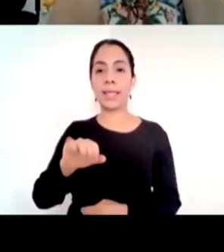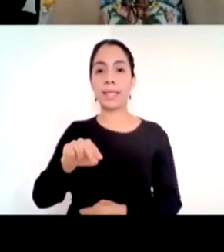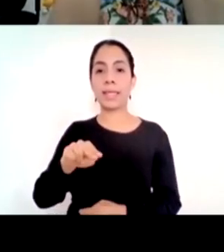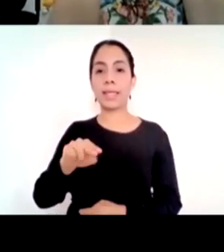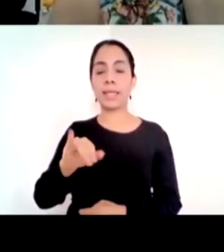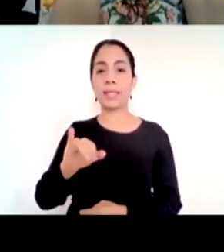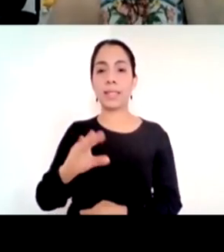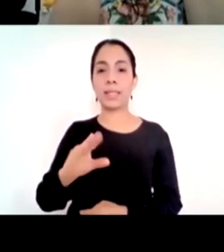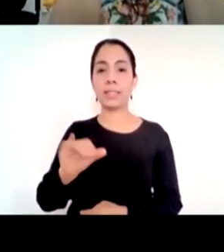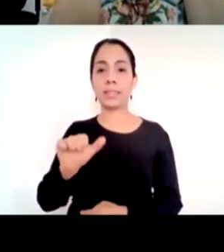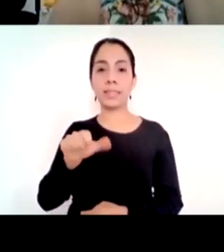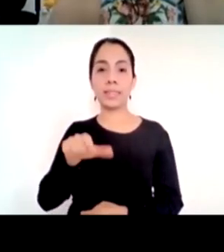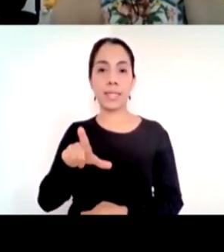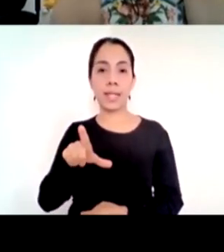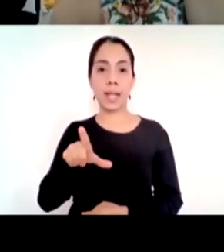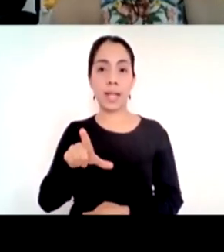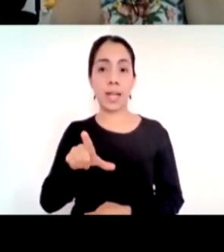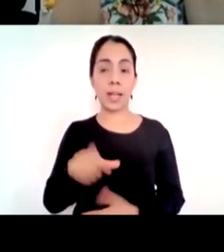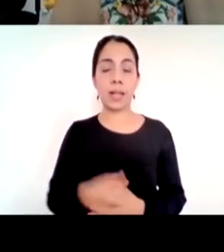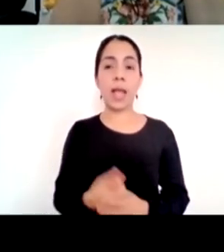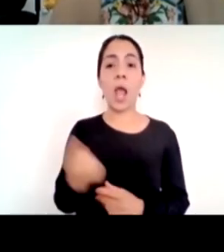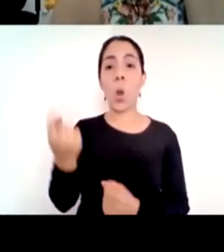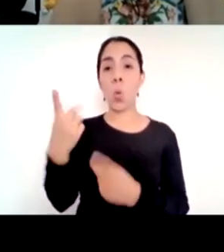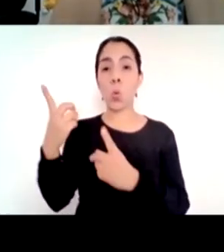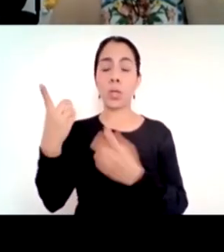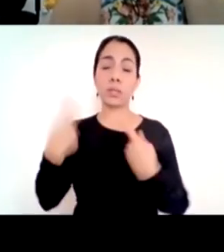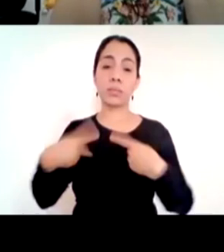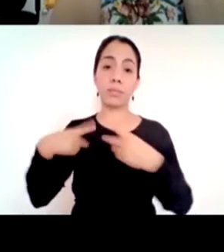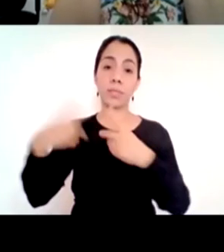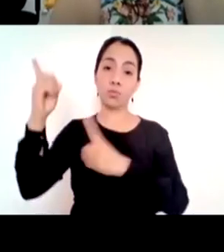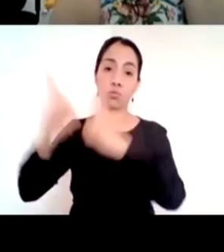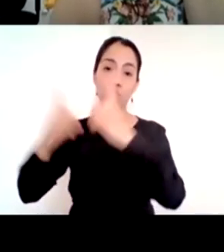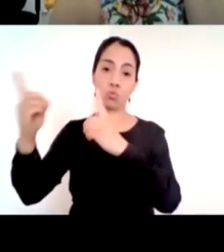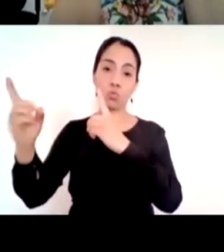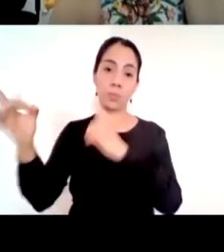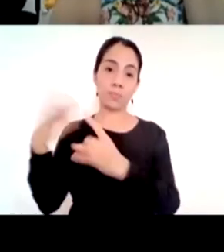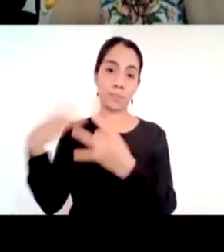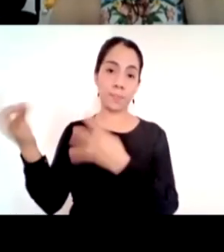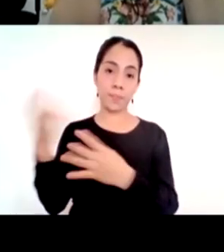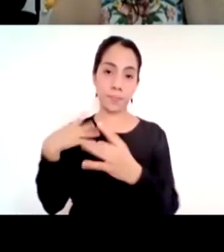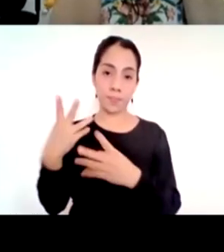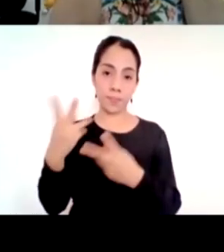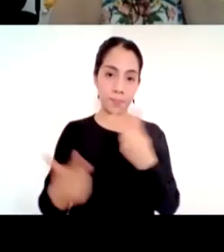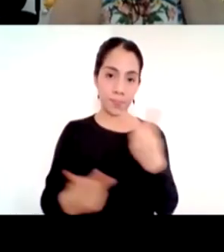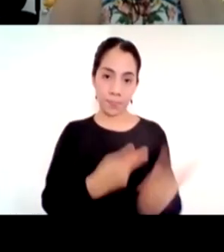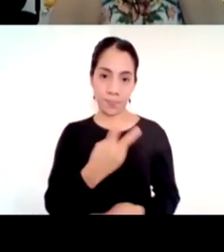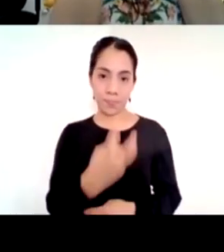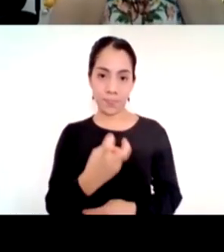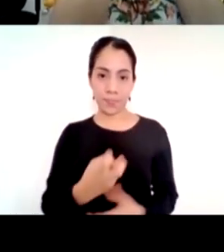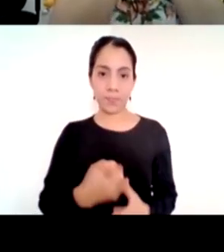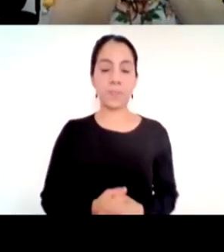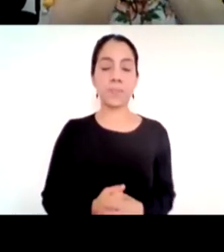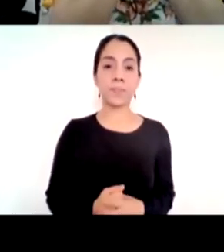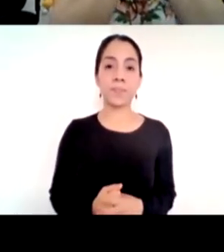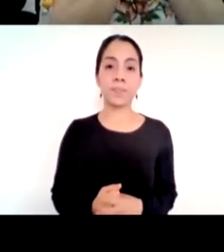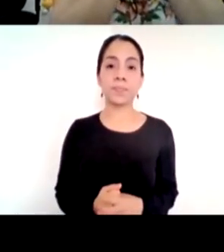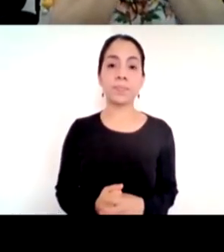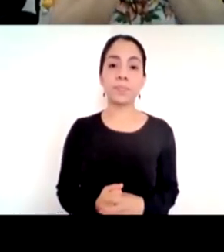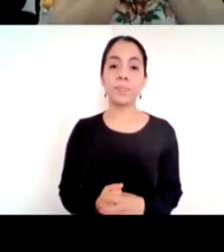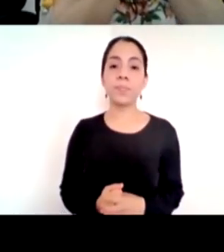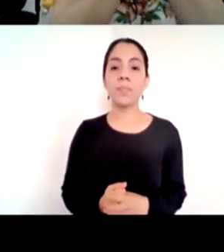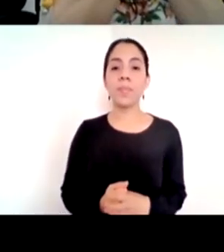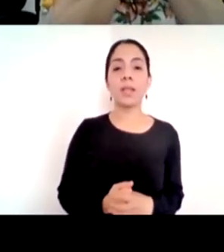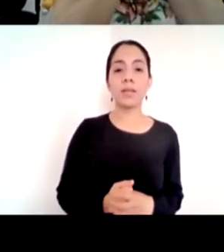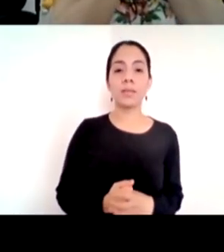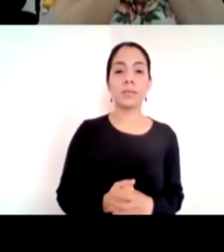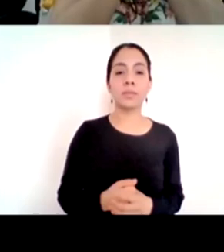hay que empezar bien desde el mero principio gracias Carolina pues una cosa